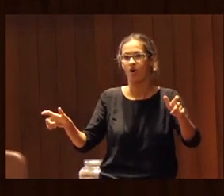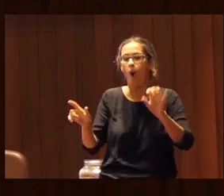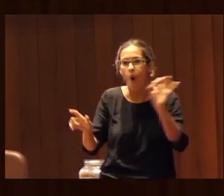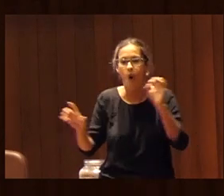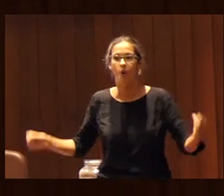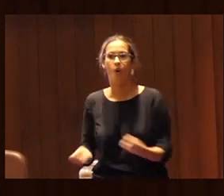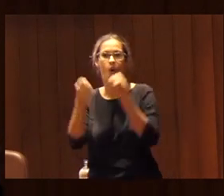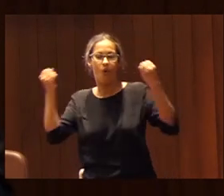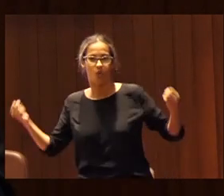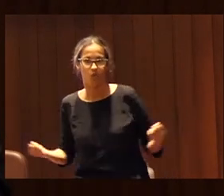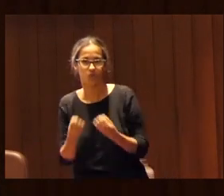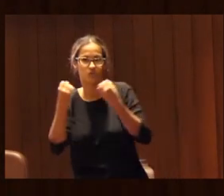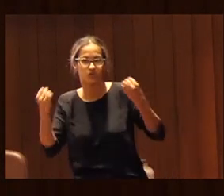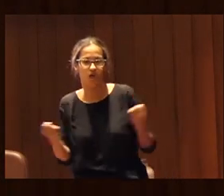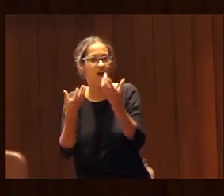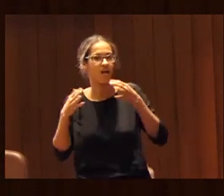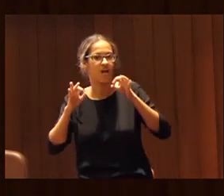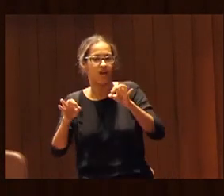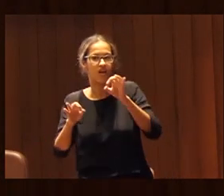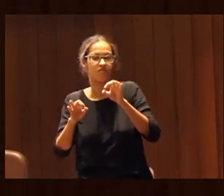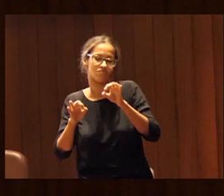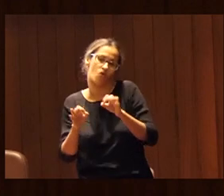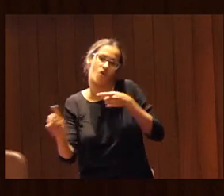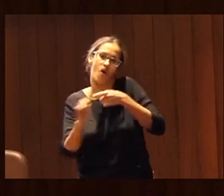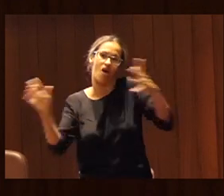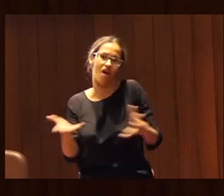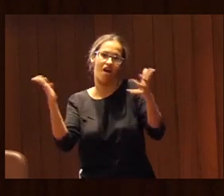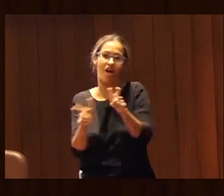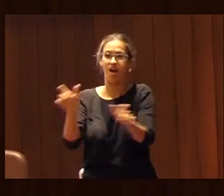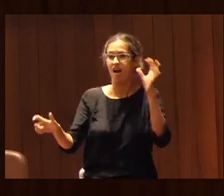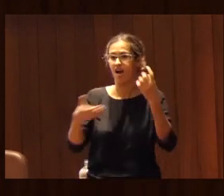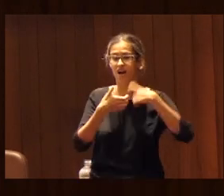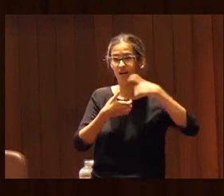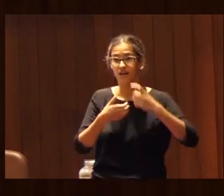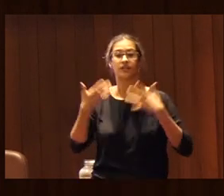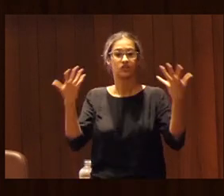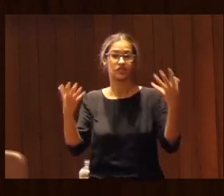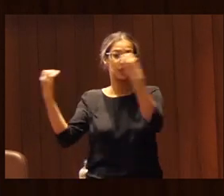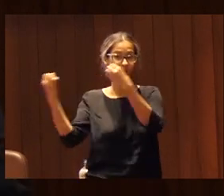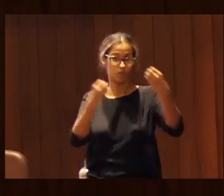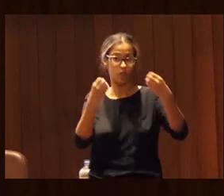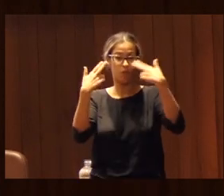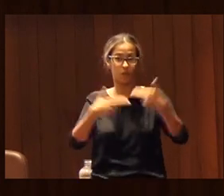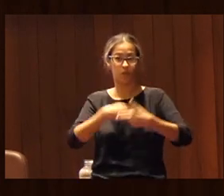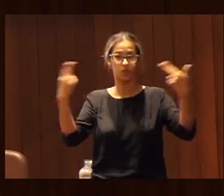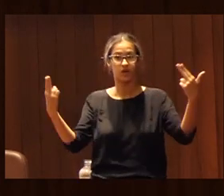o desarrolle algún tipo de acción específica para el fomento? bien pues esta administración pública lo que hizo es negociar les dijo